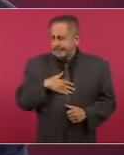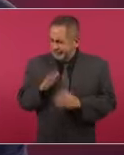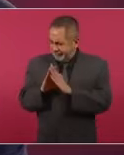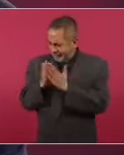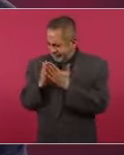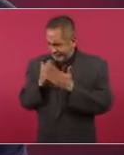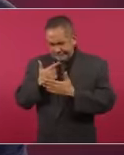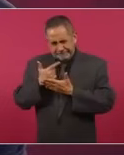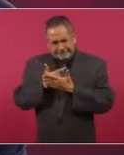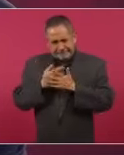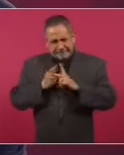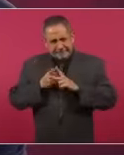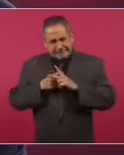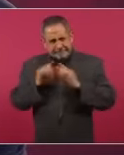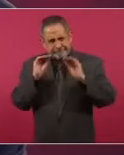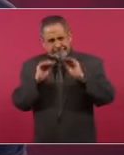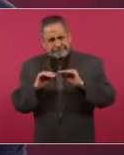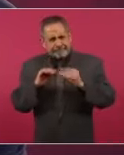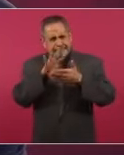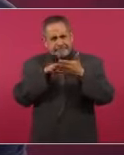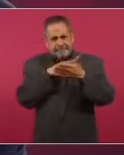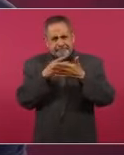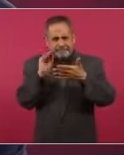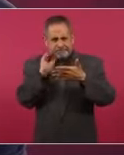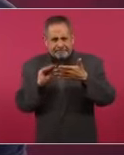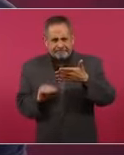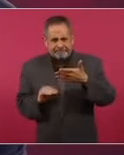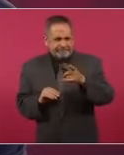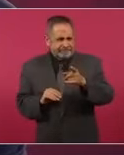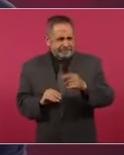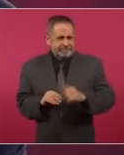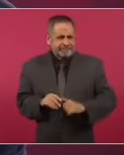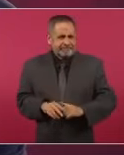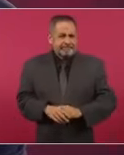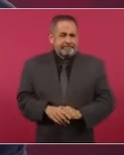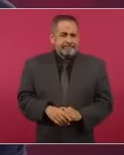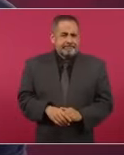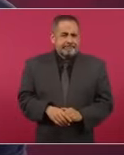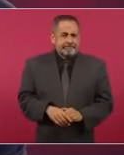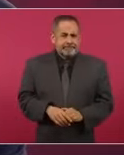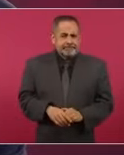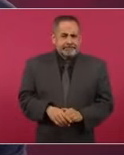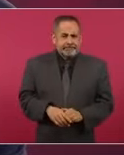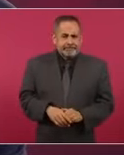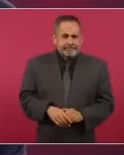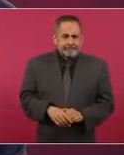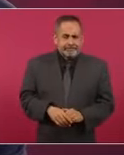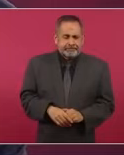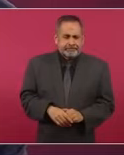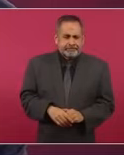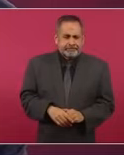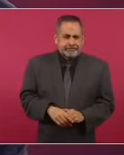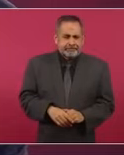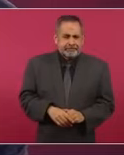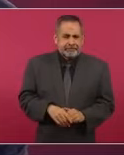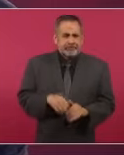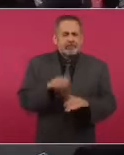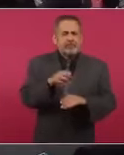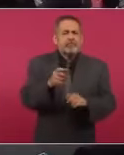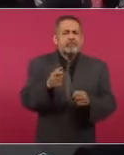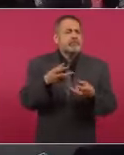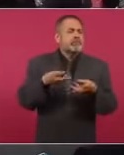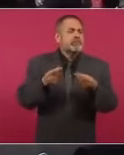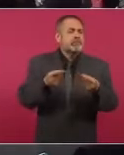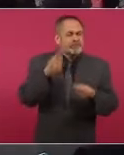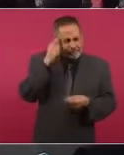sobre los gastos,